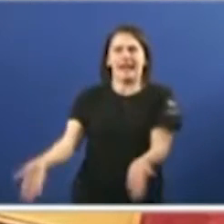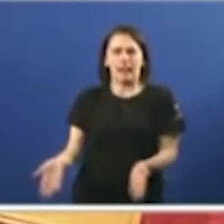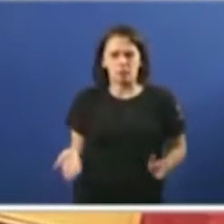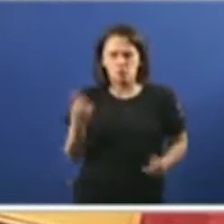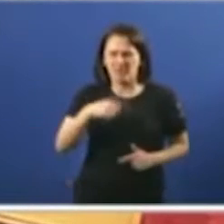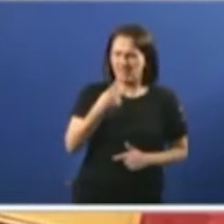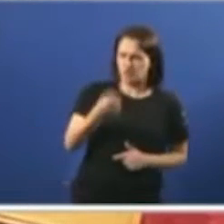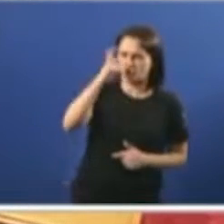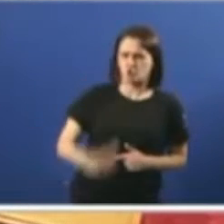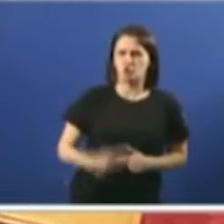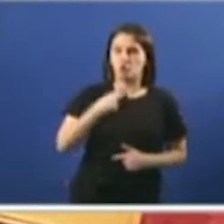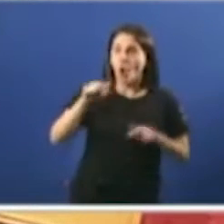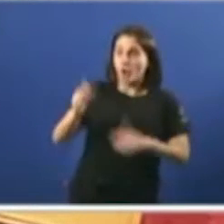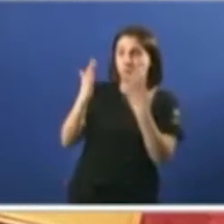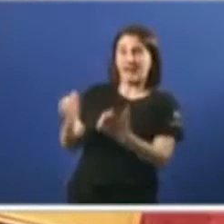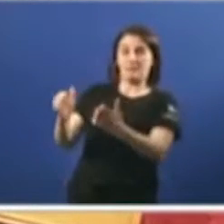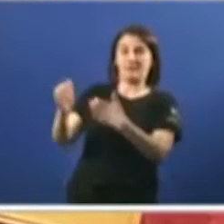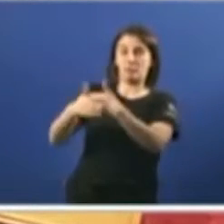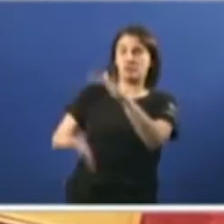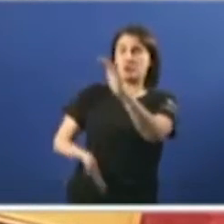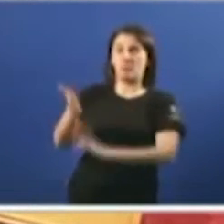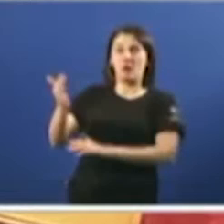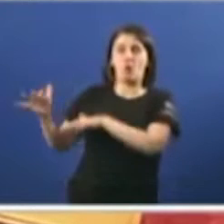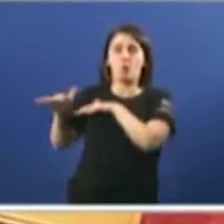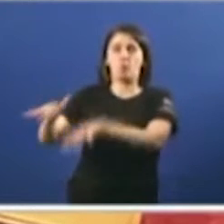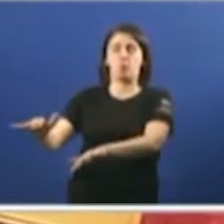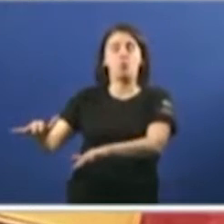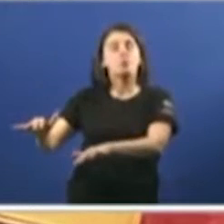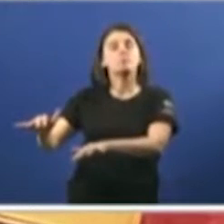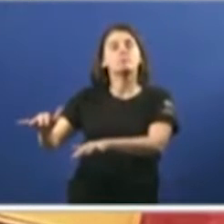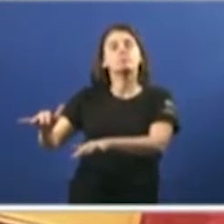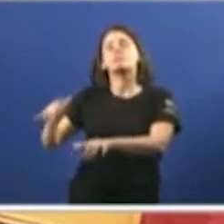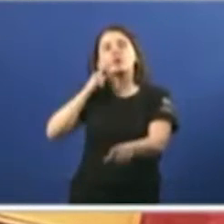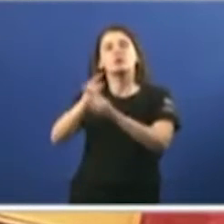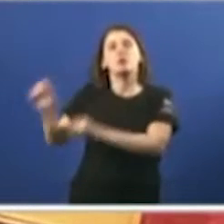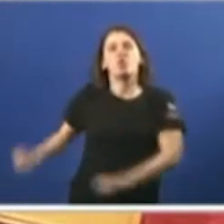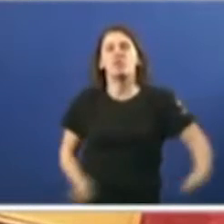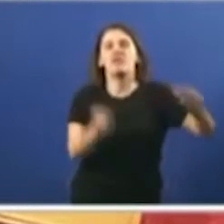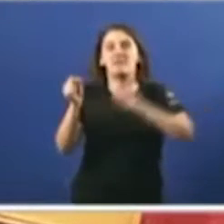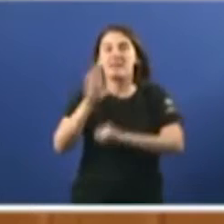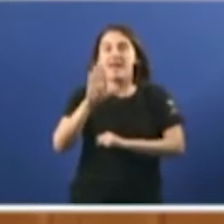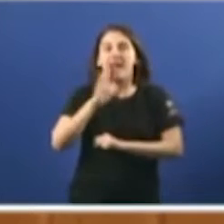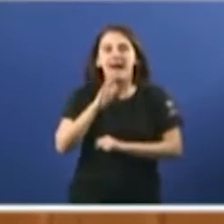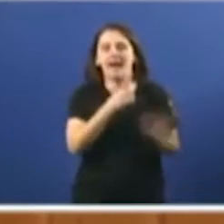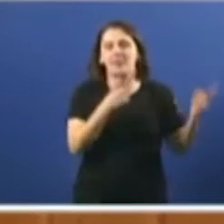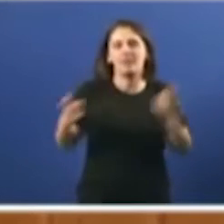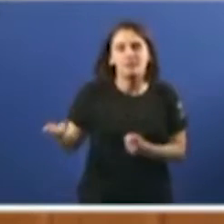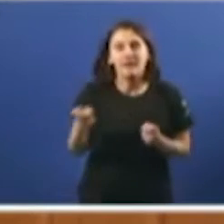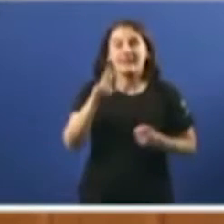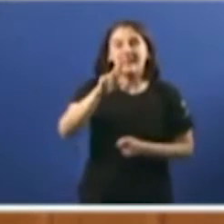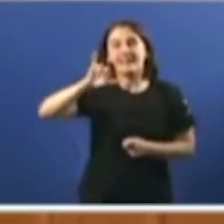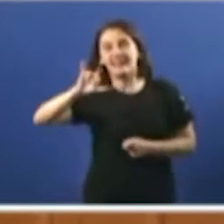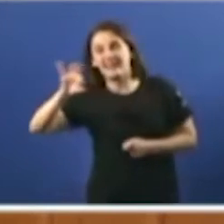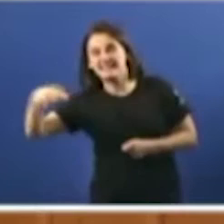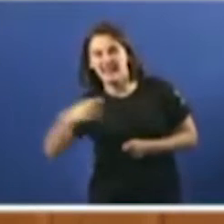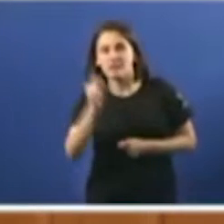nos. Hoxe, nas portas deste Parlamento terá lugar unha concentración para defender efectivamente isto, a necesidade de que a risga